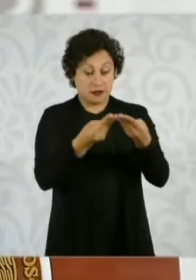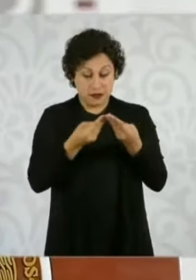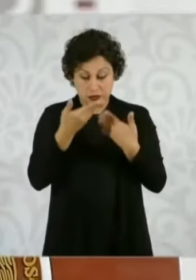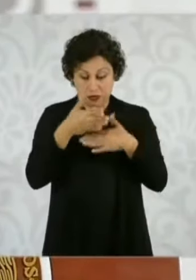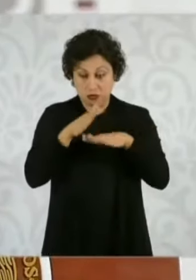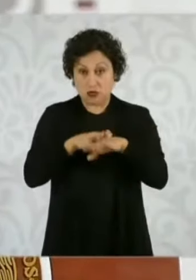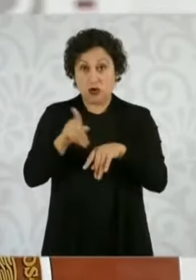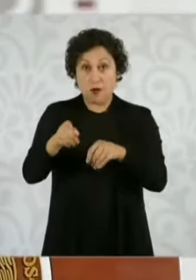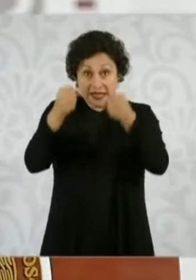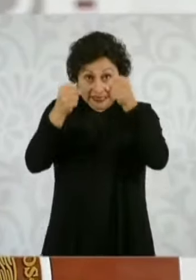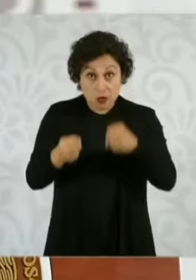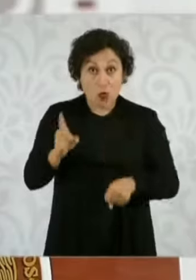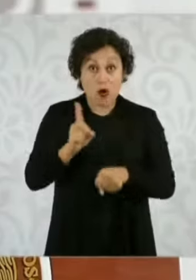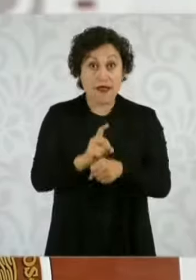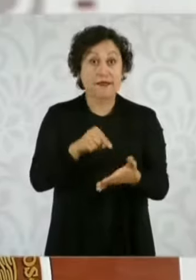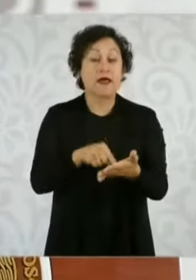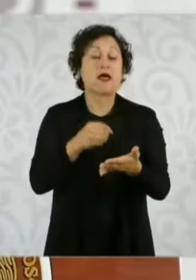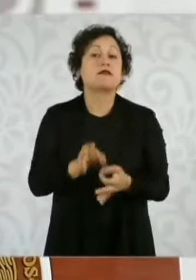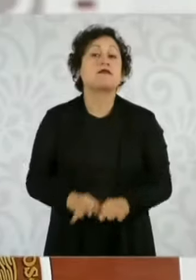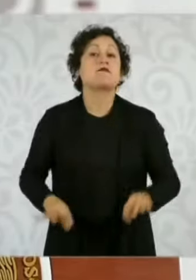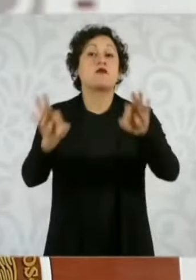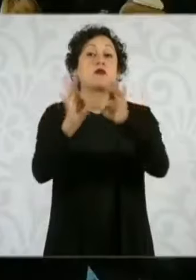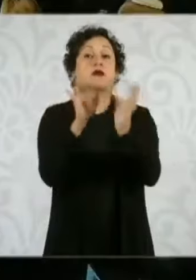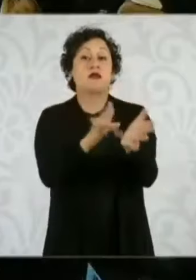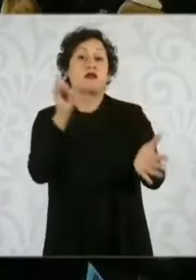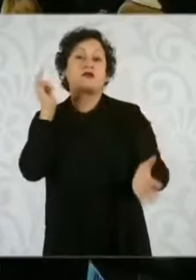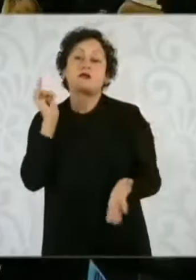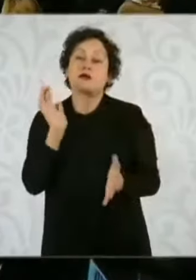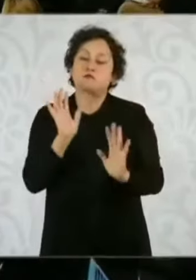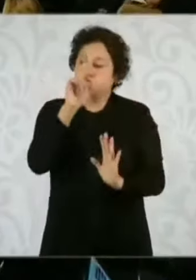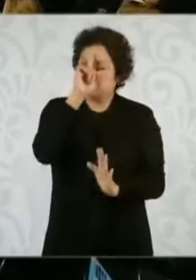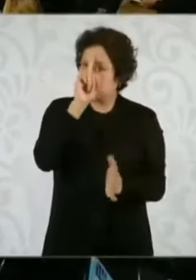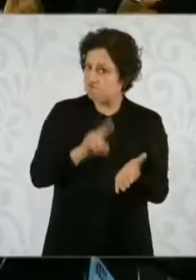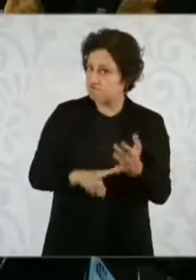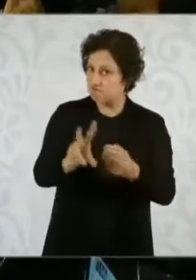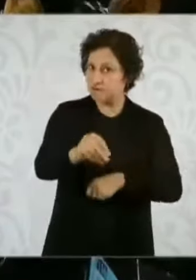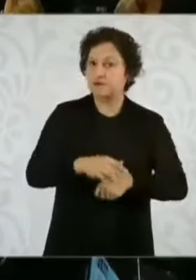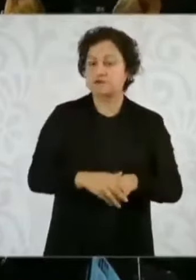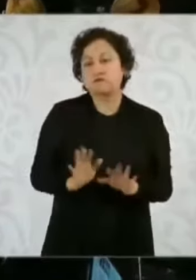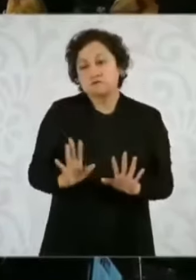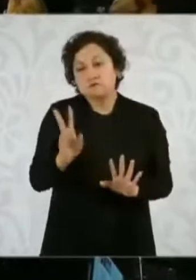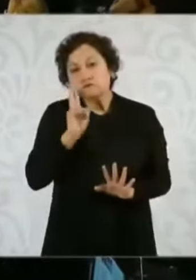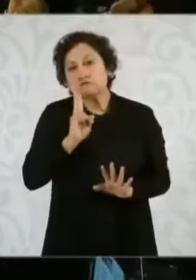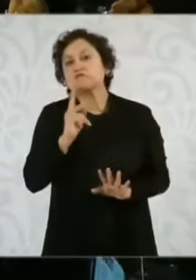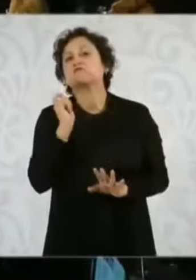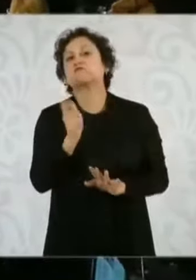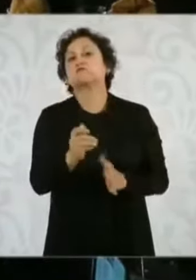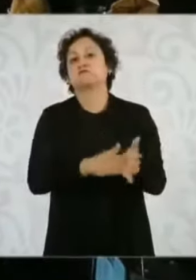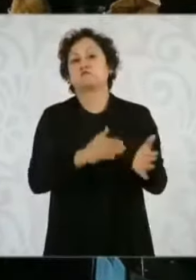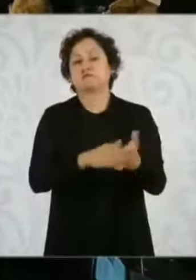Pero vamos a ver dónde está ese documento. Sí, justo como segundo punto, pues en aras de la transparencia.